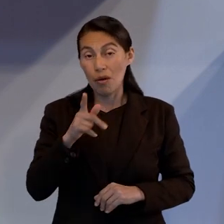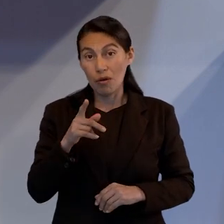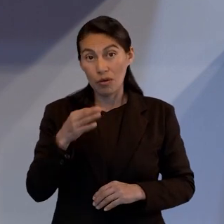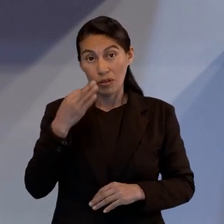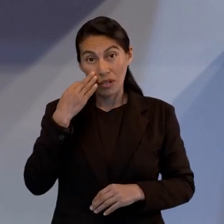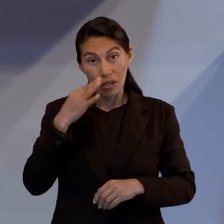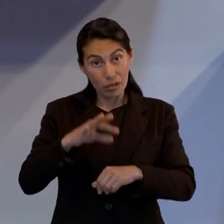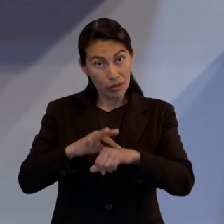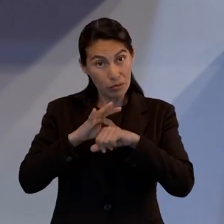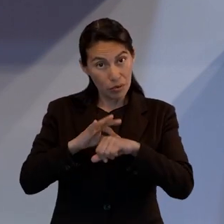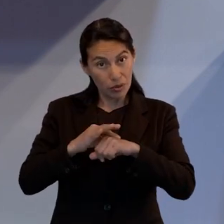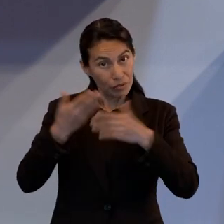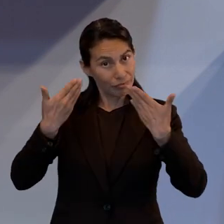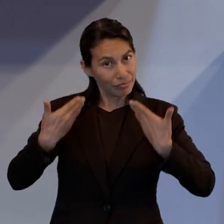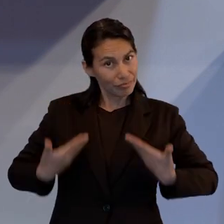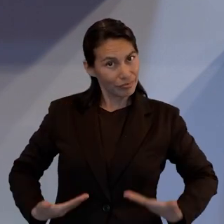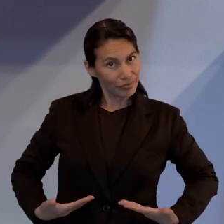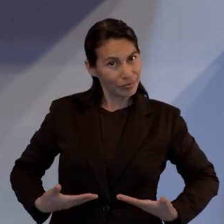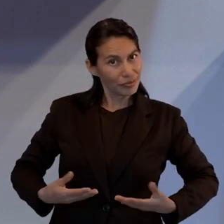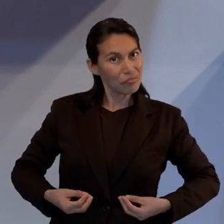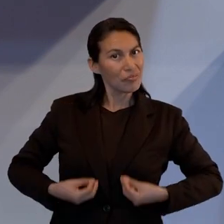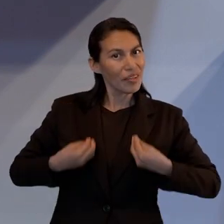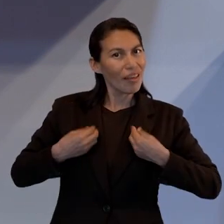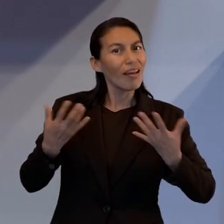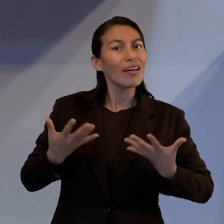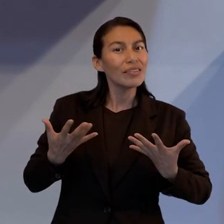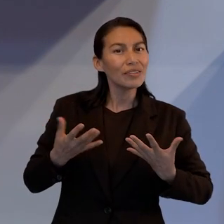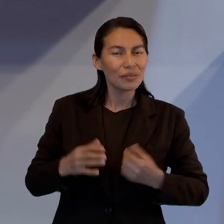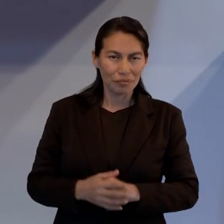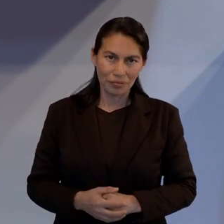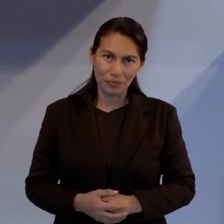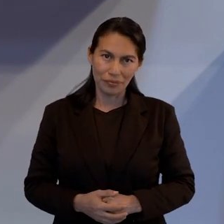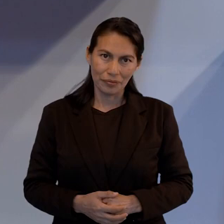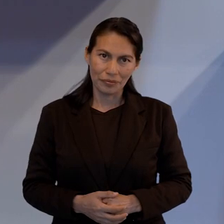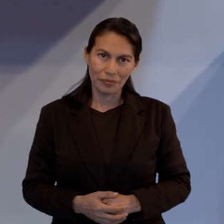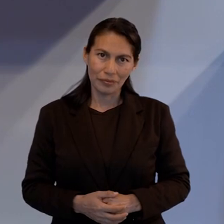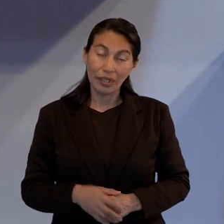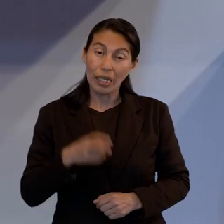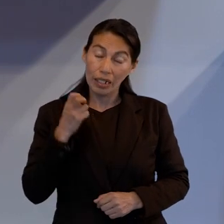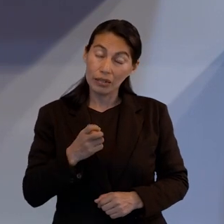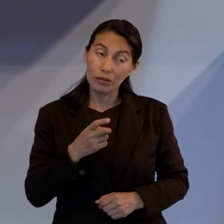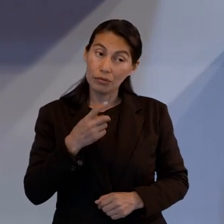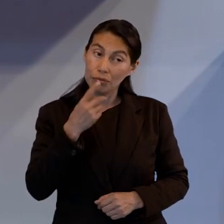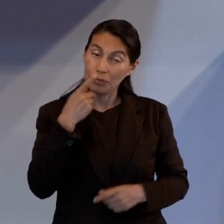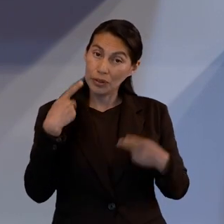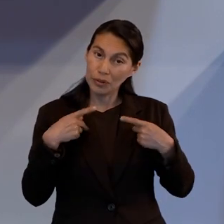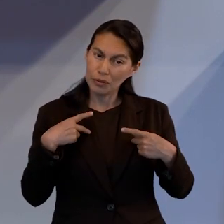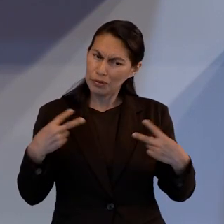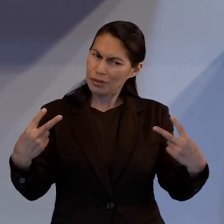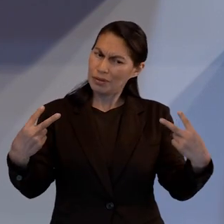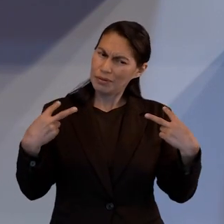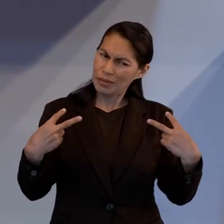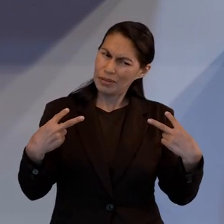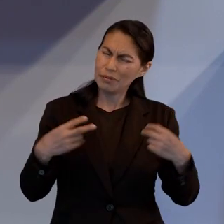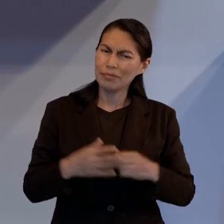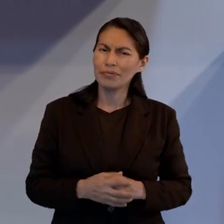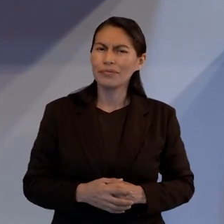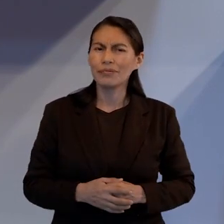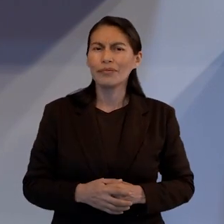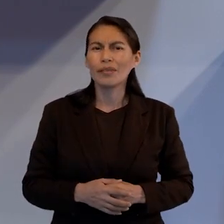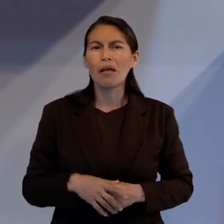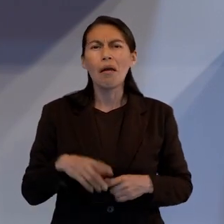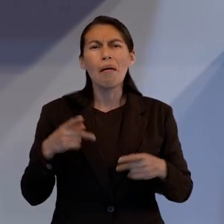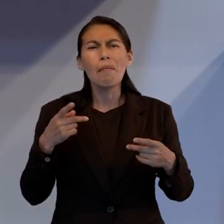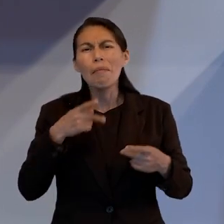es nuestro estilo de vida. Yo creo que el estilo de vida podría hablar mucho, porque a veces las palabras